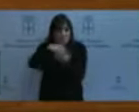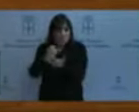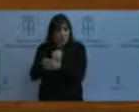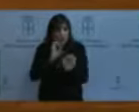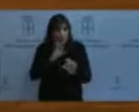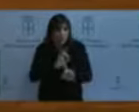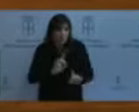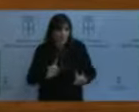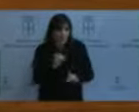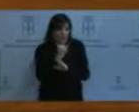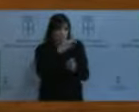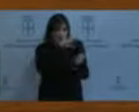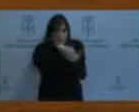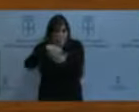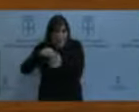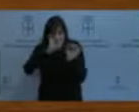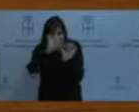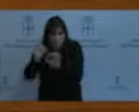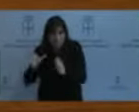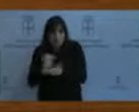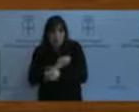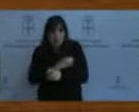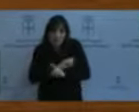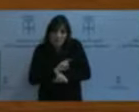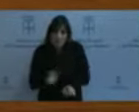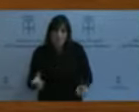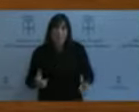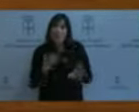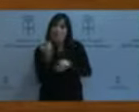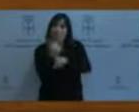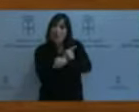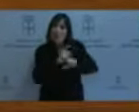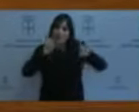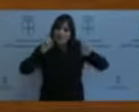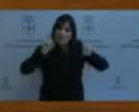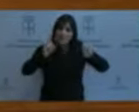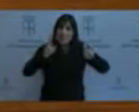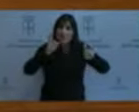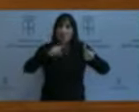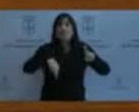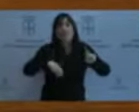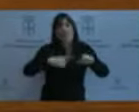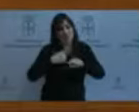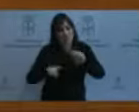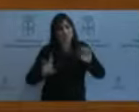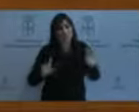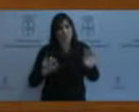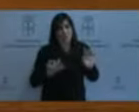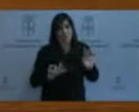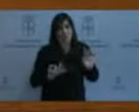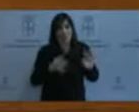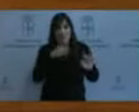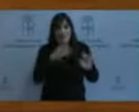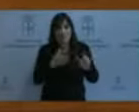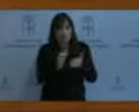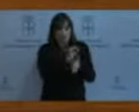las horas lectivas también tienen una lectura cualitativa. O no es lo mismo evaluar a 30 alumnos que a 300.